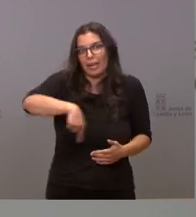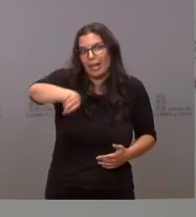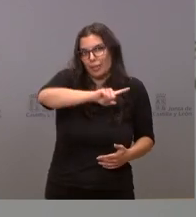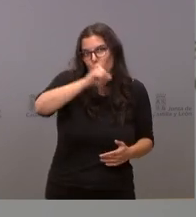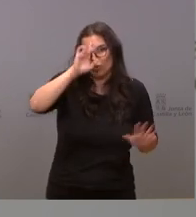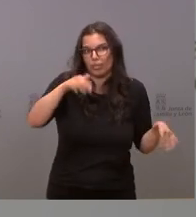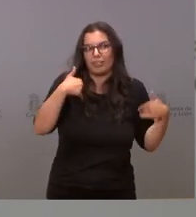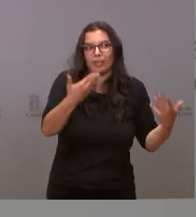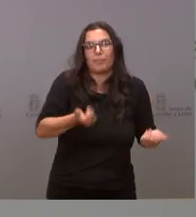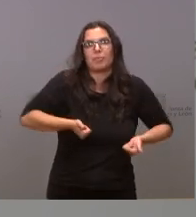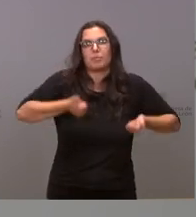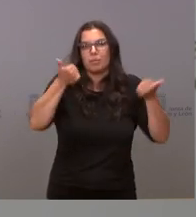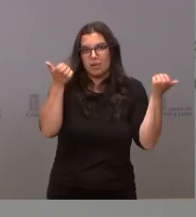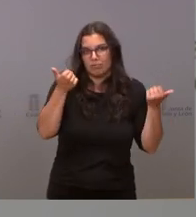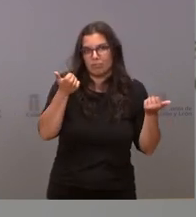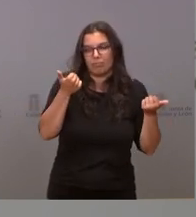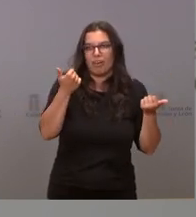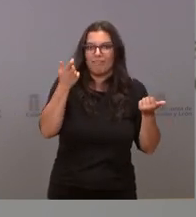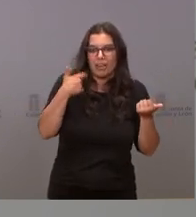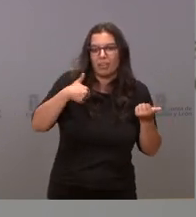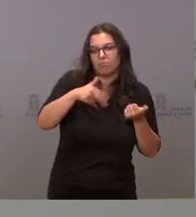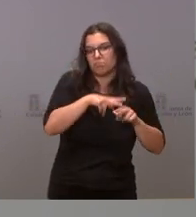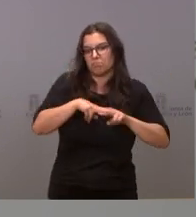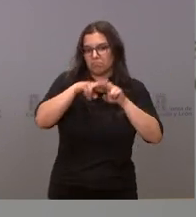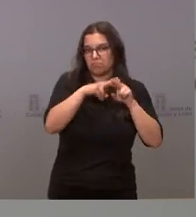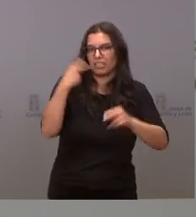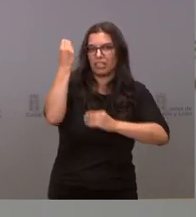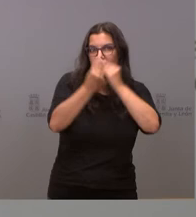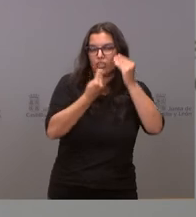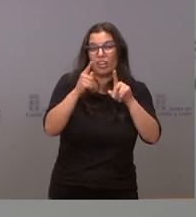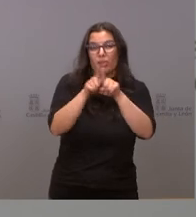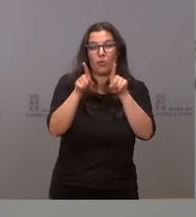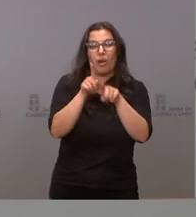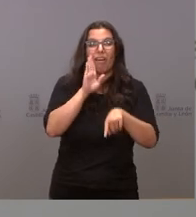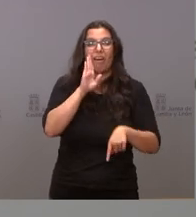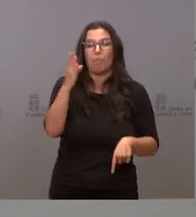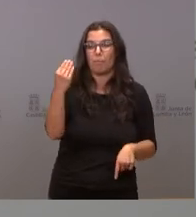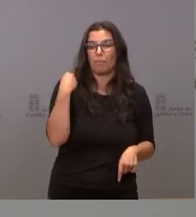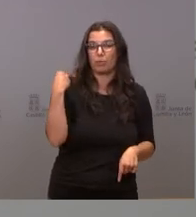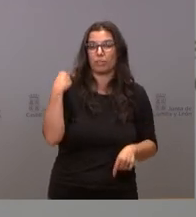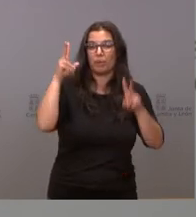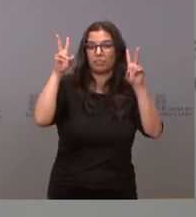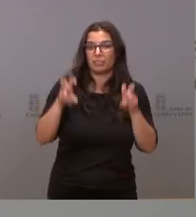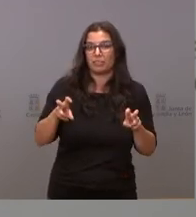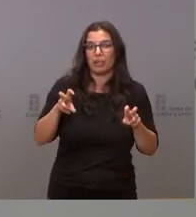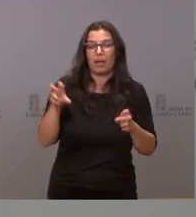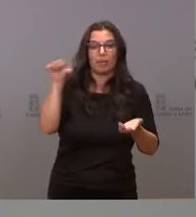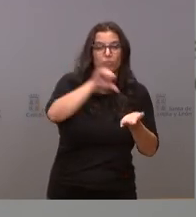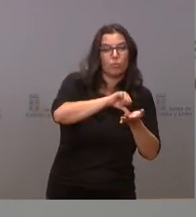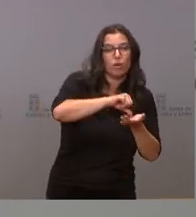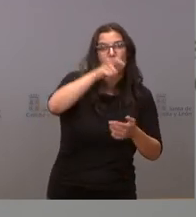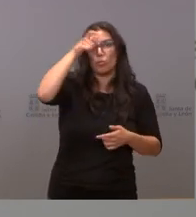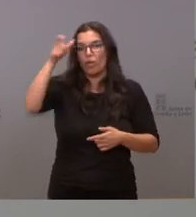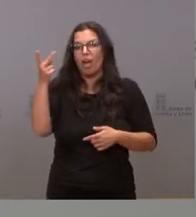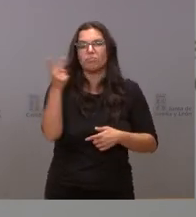habrá ocasión para analizar y reflexionar igual que cuando se me preguntaba si en el mundo urbano en el mundo